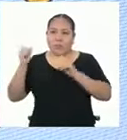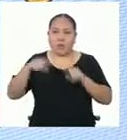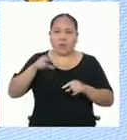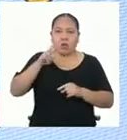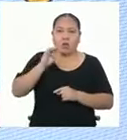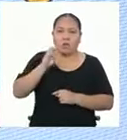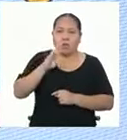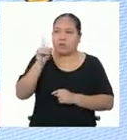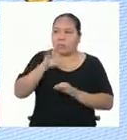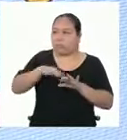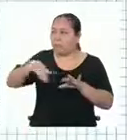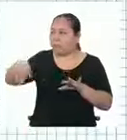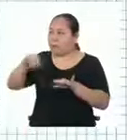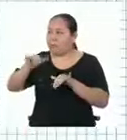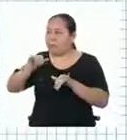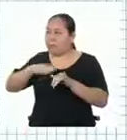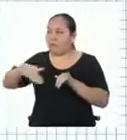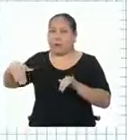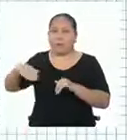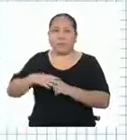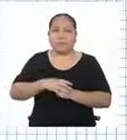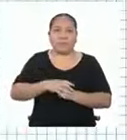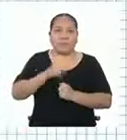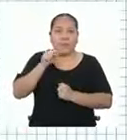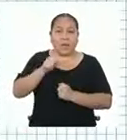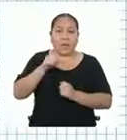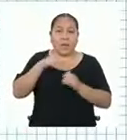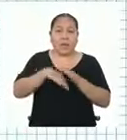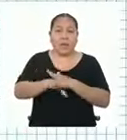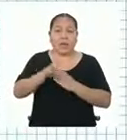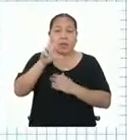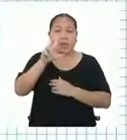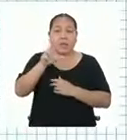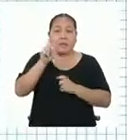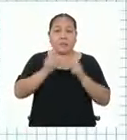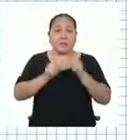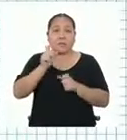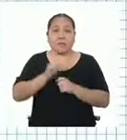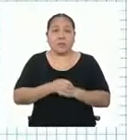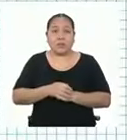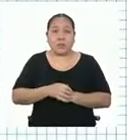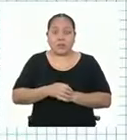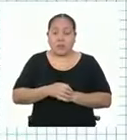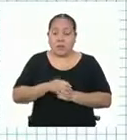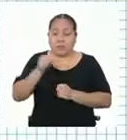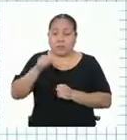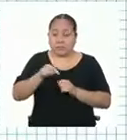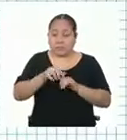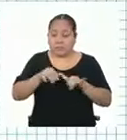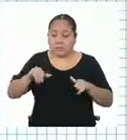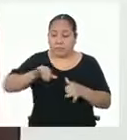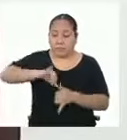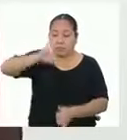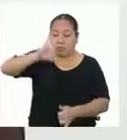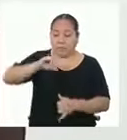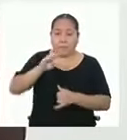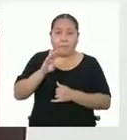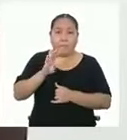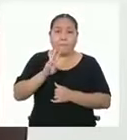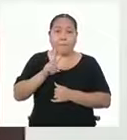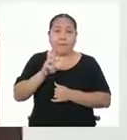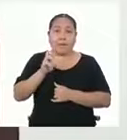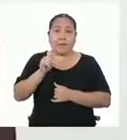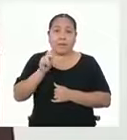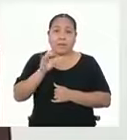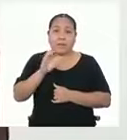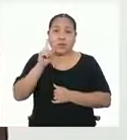a dejar afuera, ¿no? En ese caso, entrarían tres personas. La distancia entre los dos vértices opuestos del hexágono